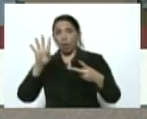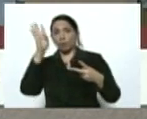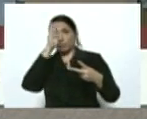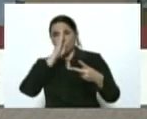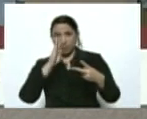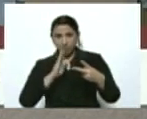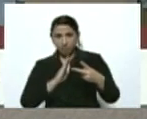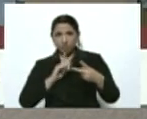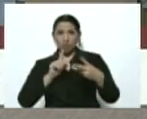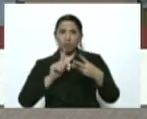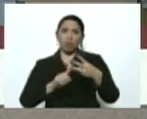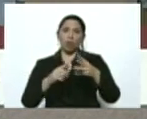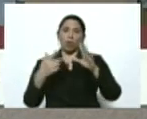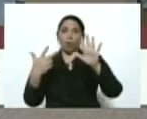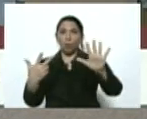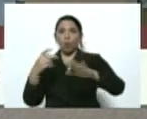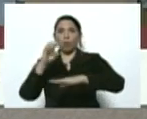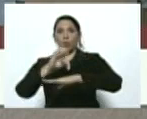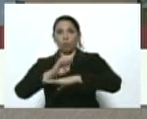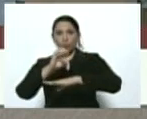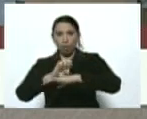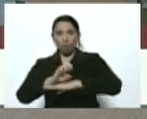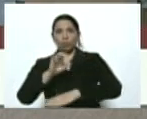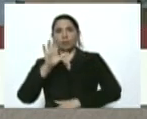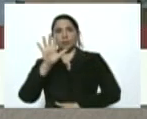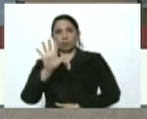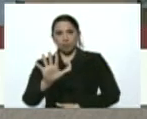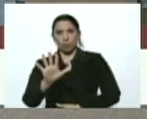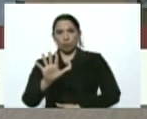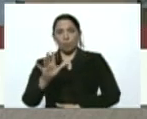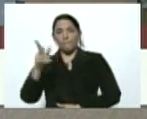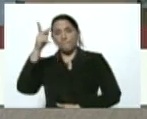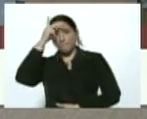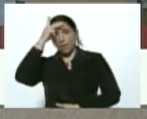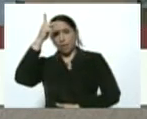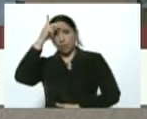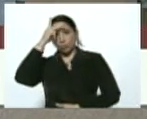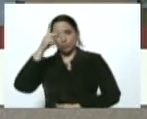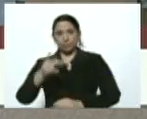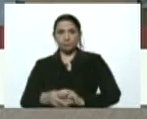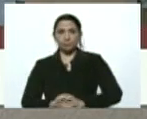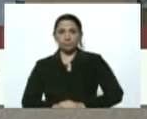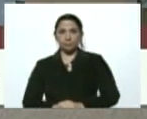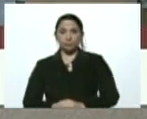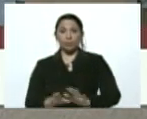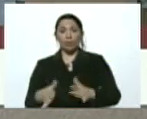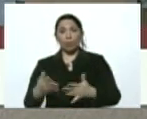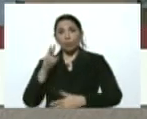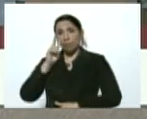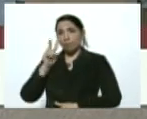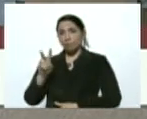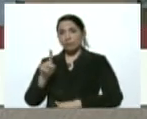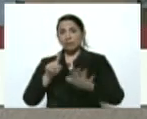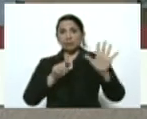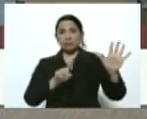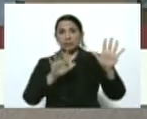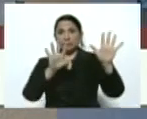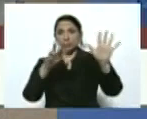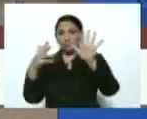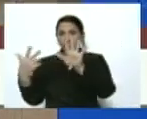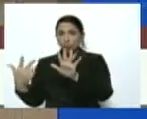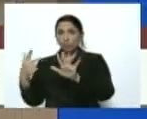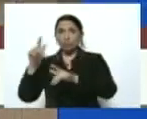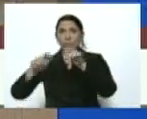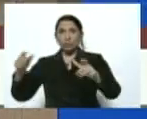8 de Ecuador y 5 de Perú. Cuando vemos los 618 casos